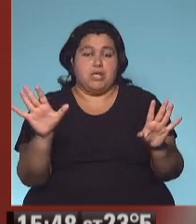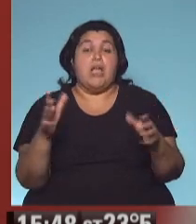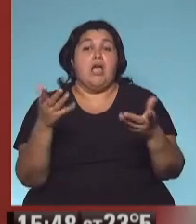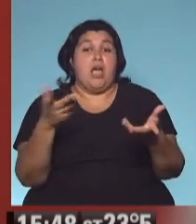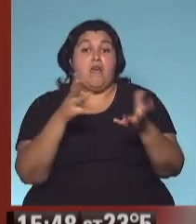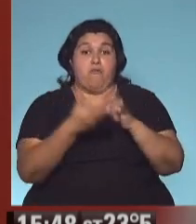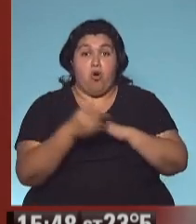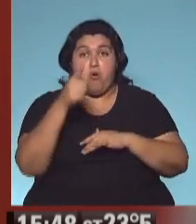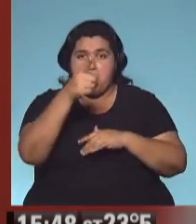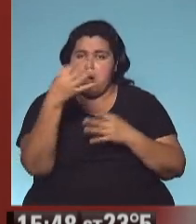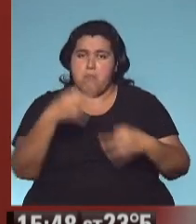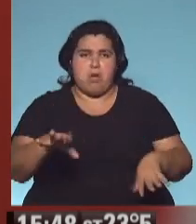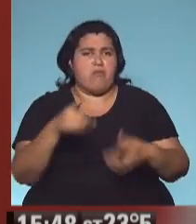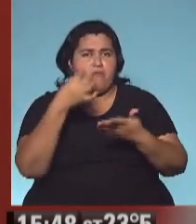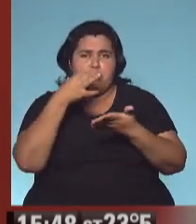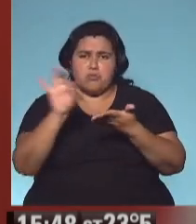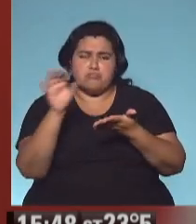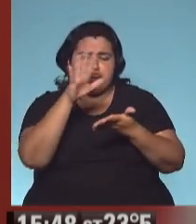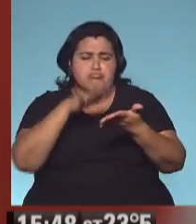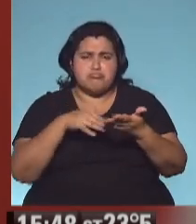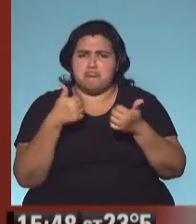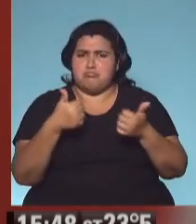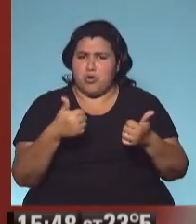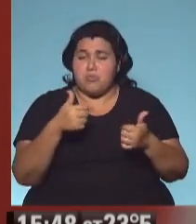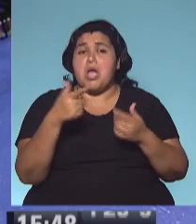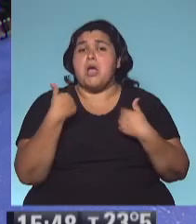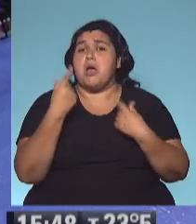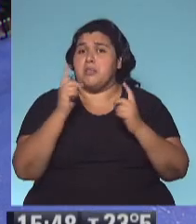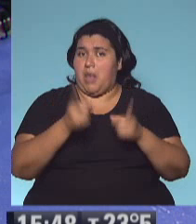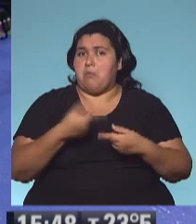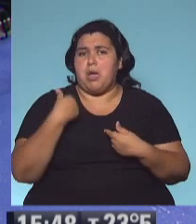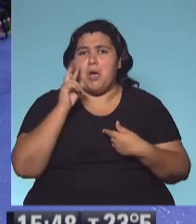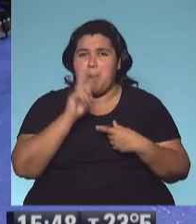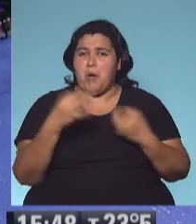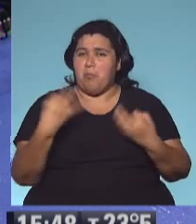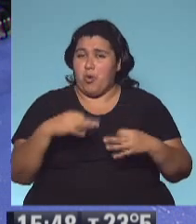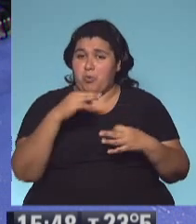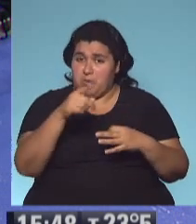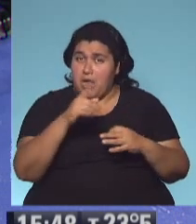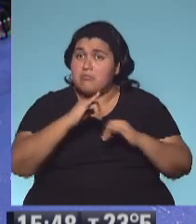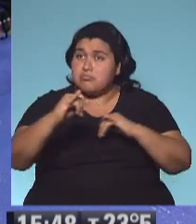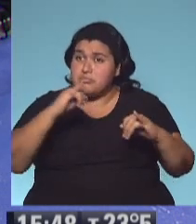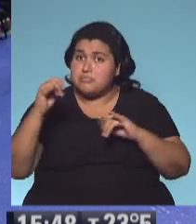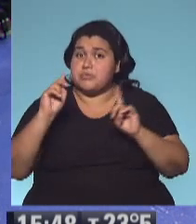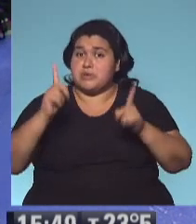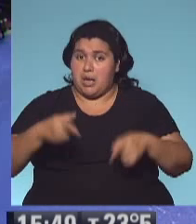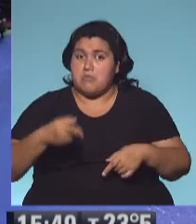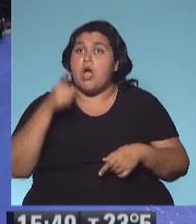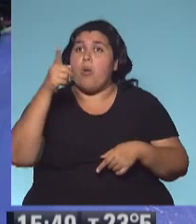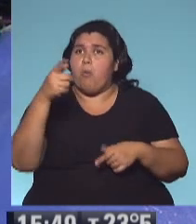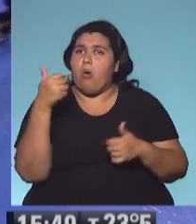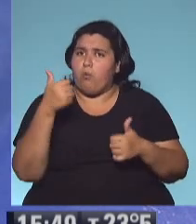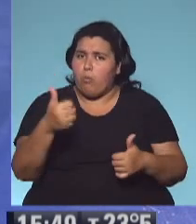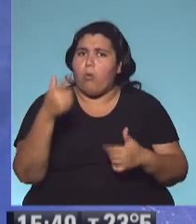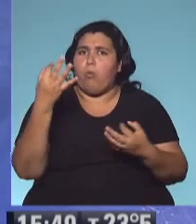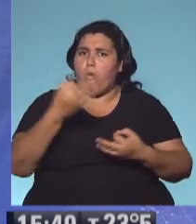que hizo Alondra me parece espectacular y también me parece bien que podamos decir, mira Alondra y para todos los que están mirando, vos intentaste